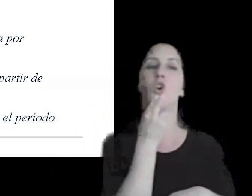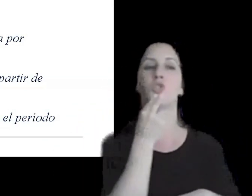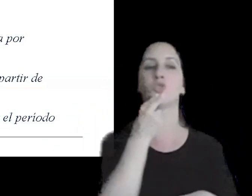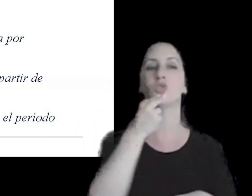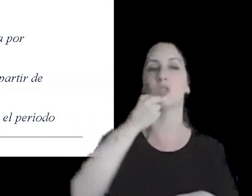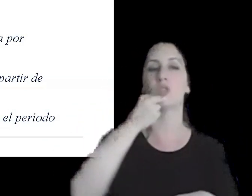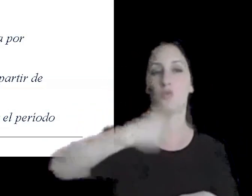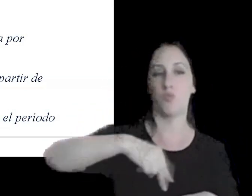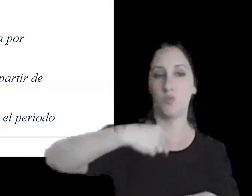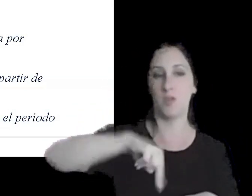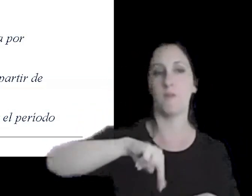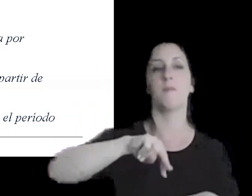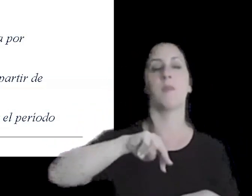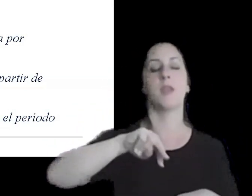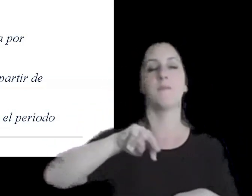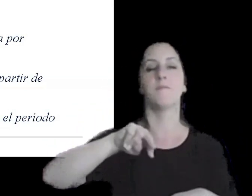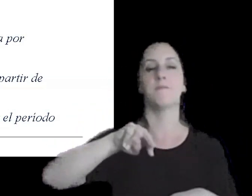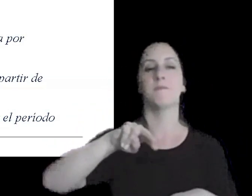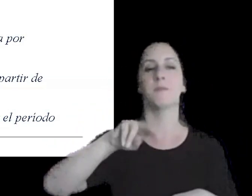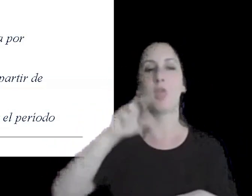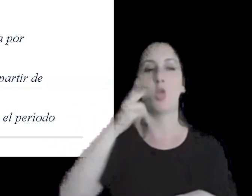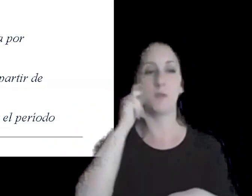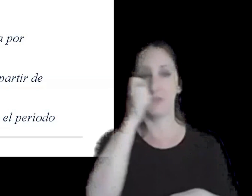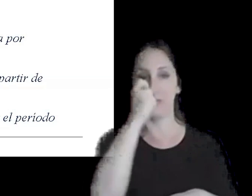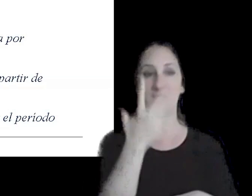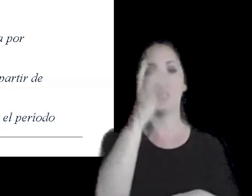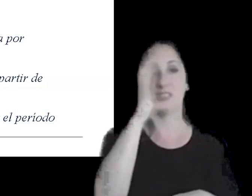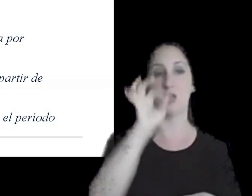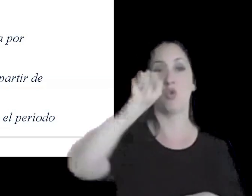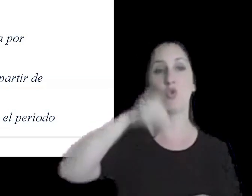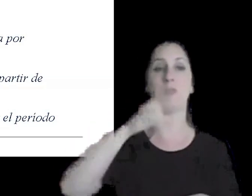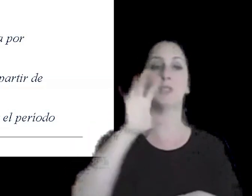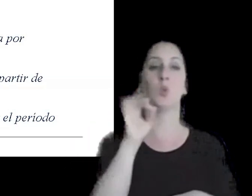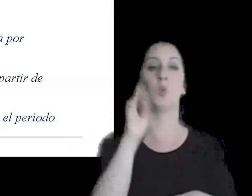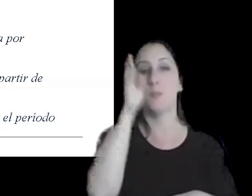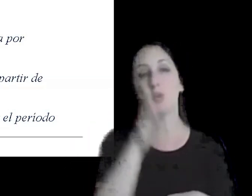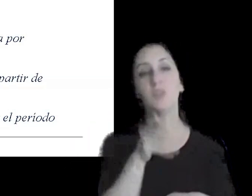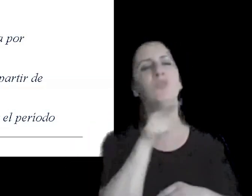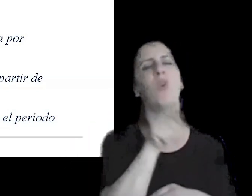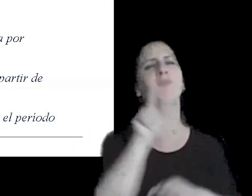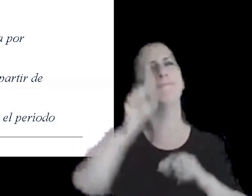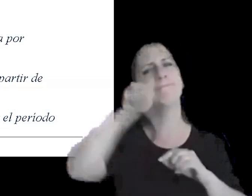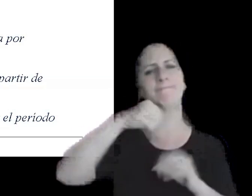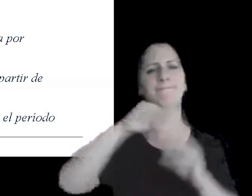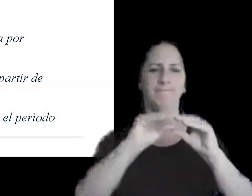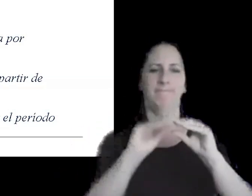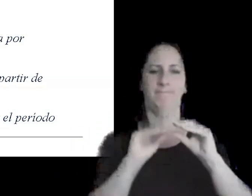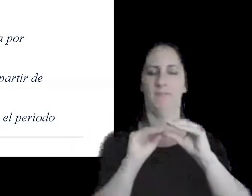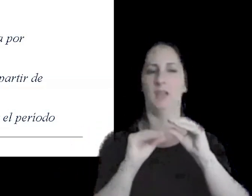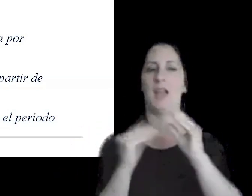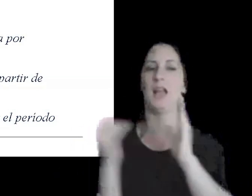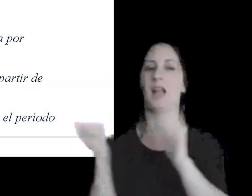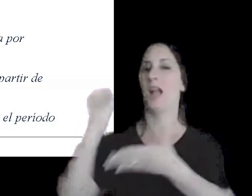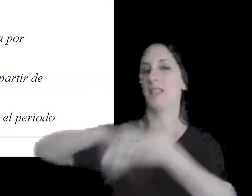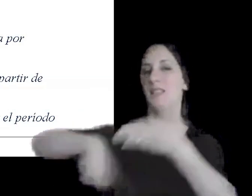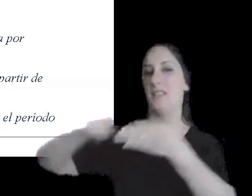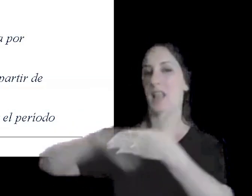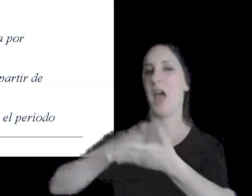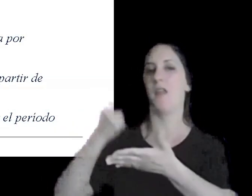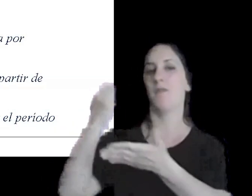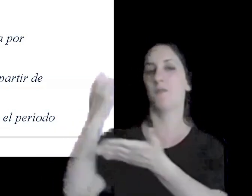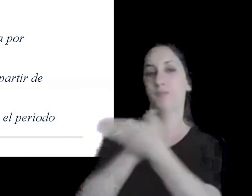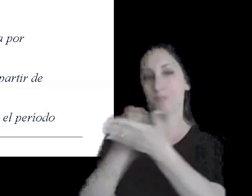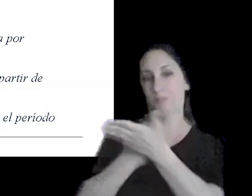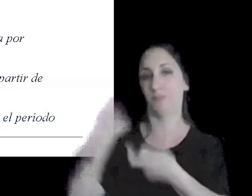2023 y el 0,50% que se va a utilizar para cancelar aportes y contribuciones